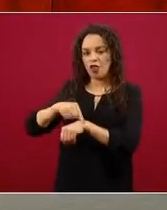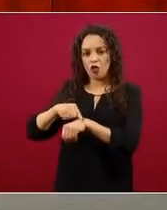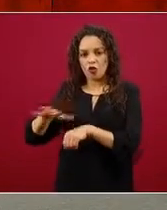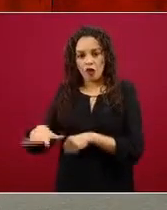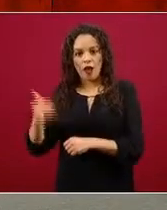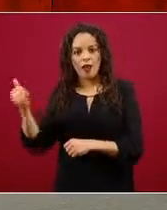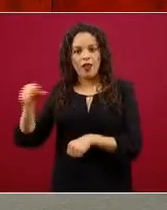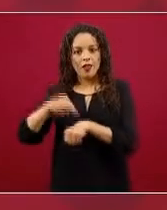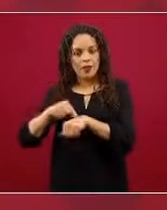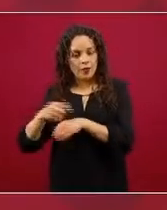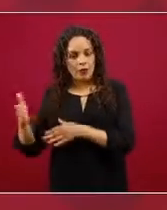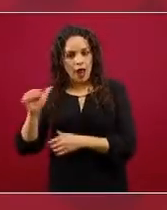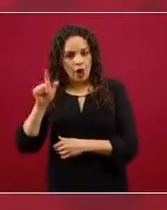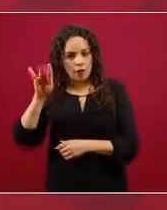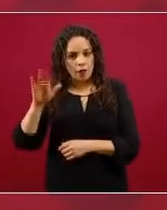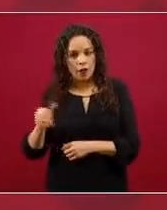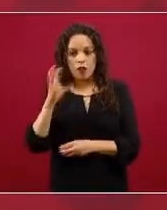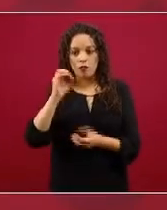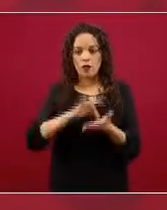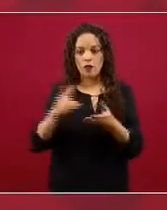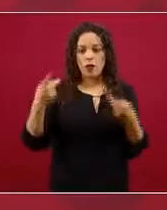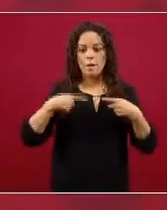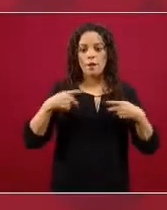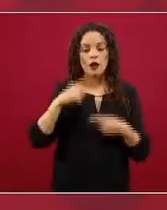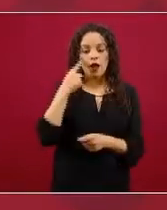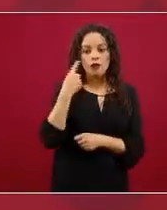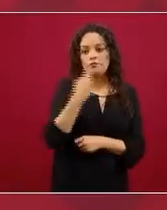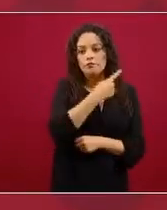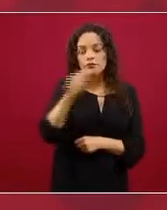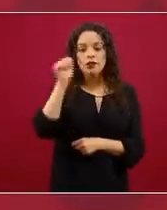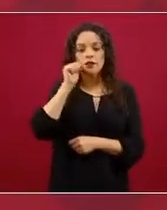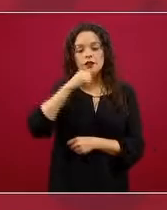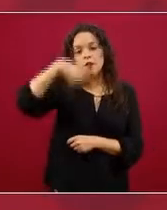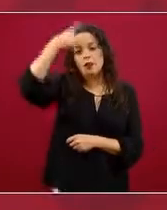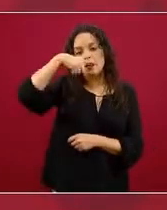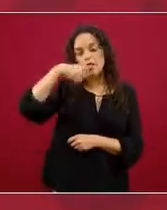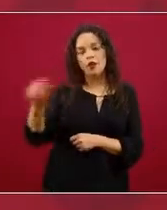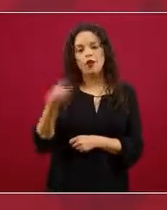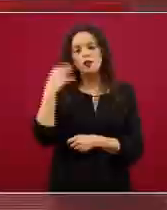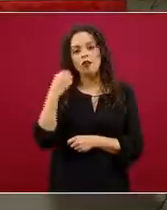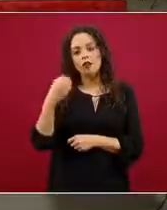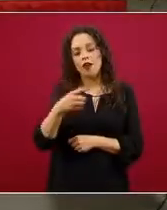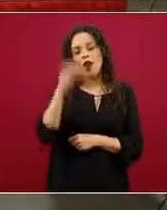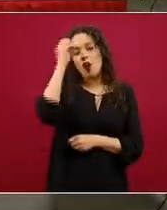gracias a ustedes, gracias a la población que escucha los mensajes todas las noches. Muchas gracias.